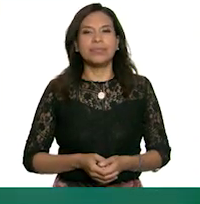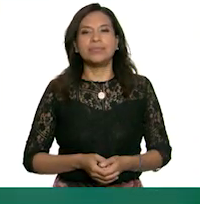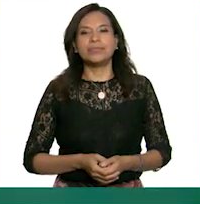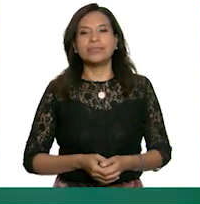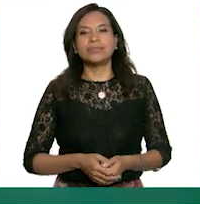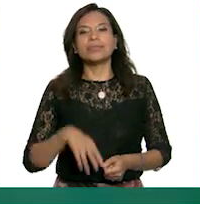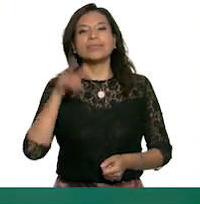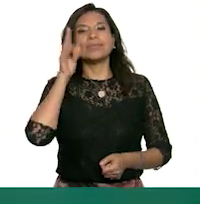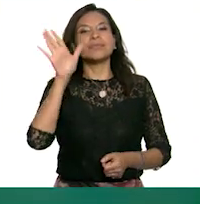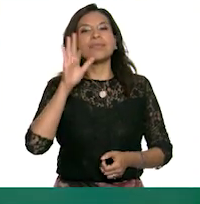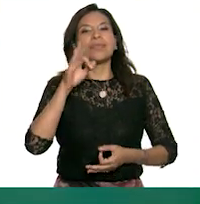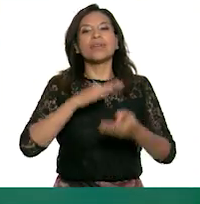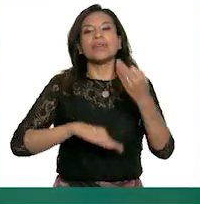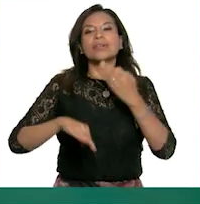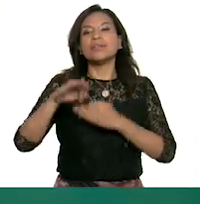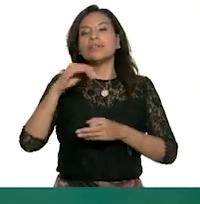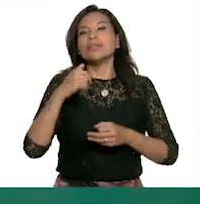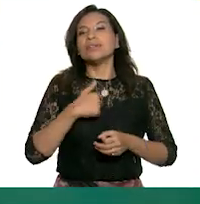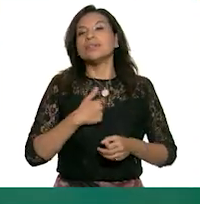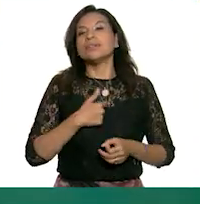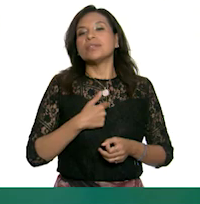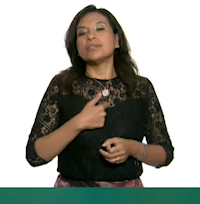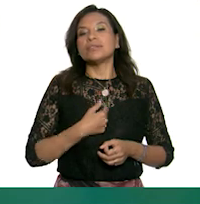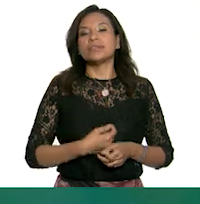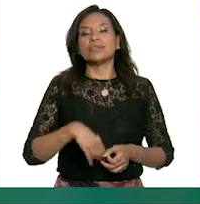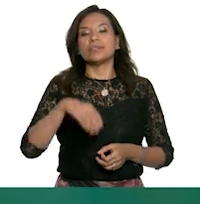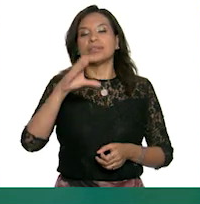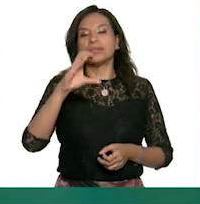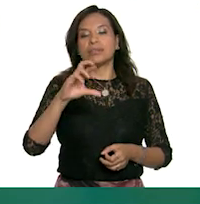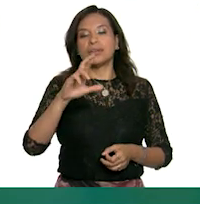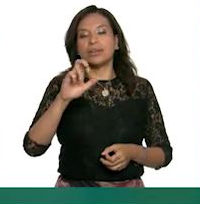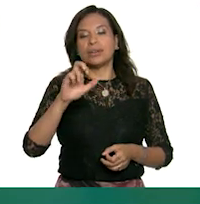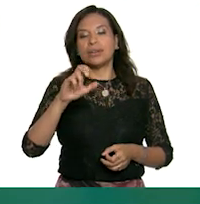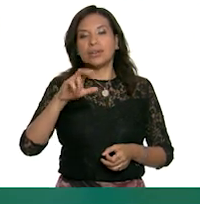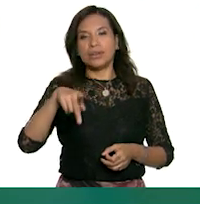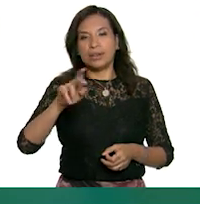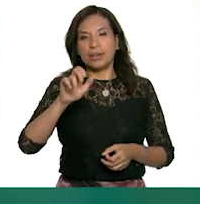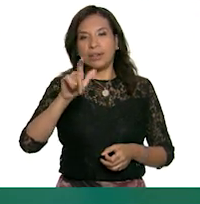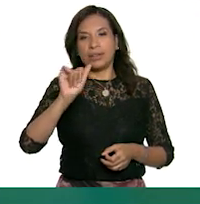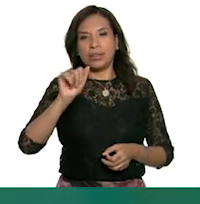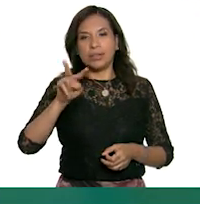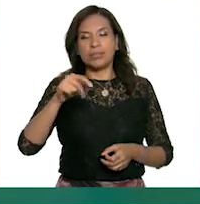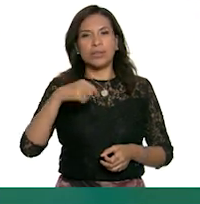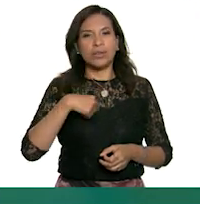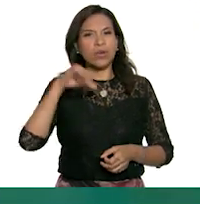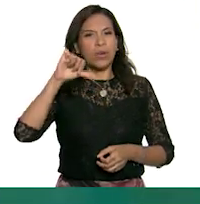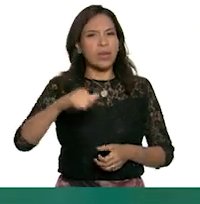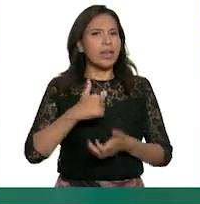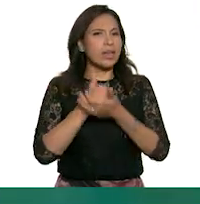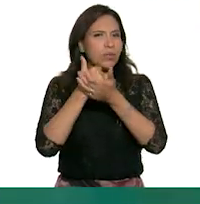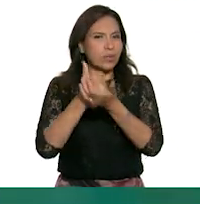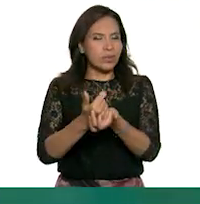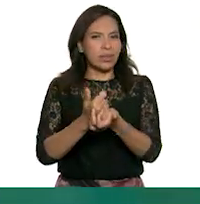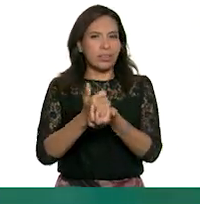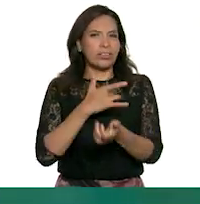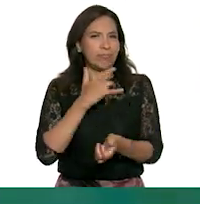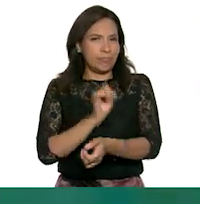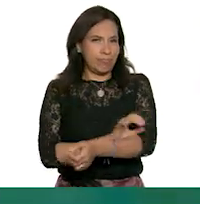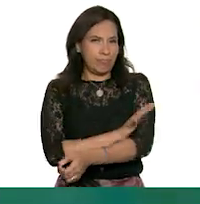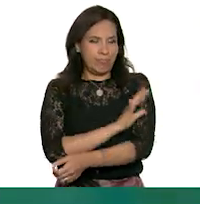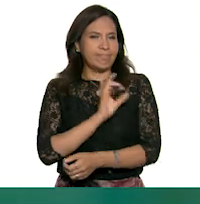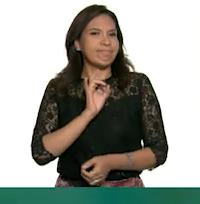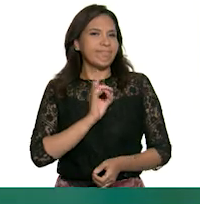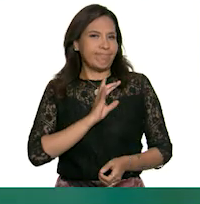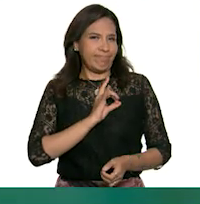¡Hola a todos! Yo soy Creative y hoy estoy aquí para ayudarles con la emoción del